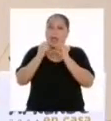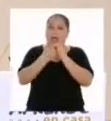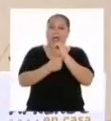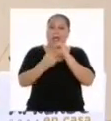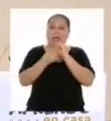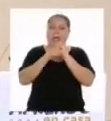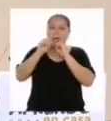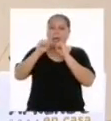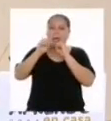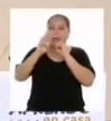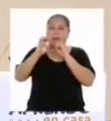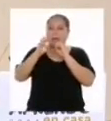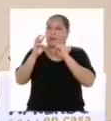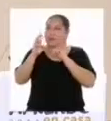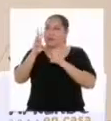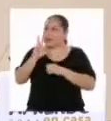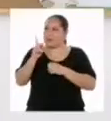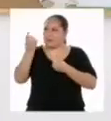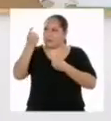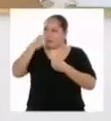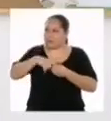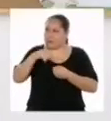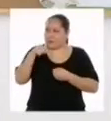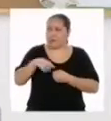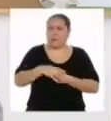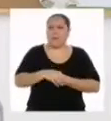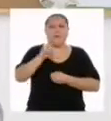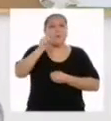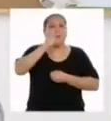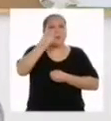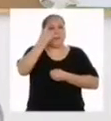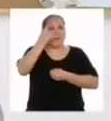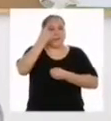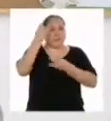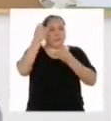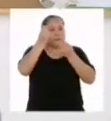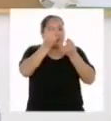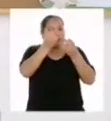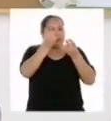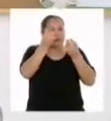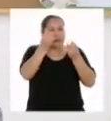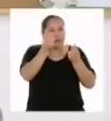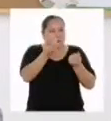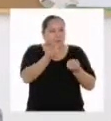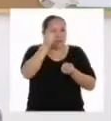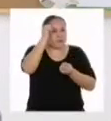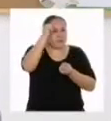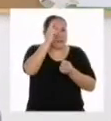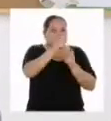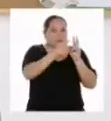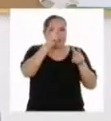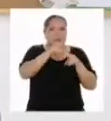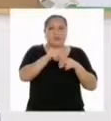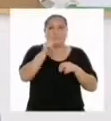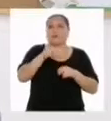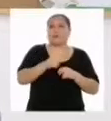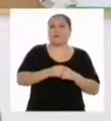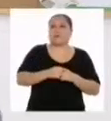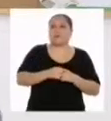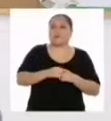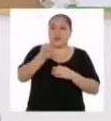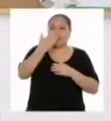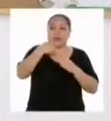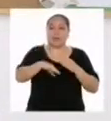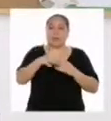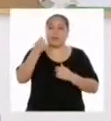¿quiere decir que el número 3 no se incluye en el intervalo? Lo has entendido en tiempo récord. Noten la última fila. Ahí va cerrado después